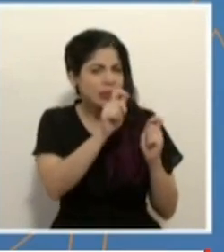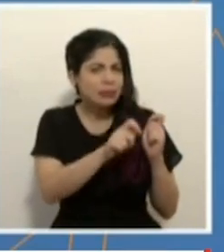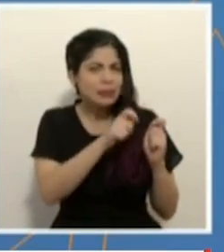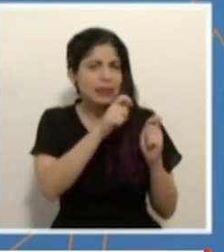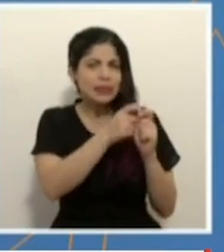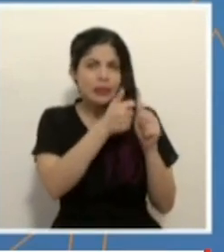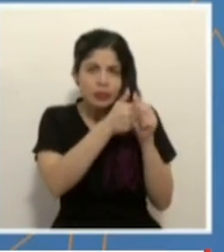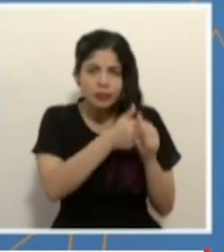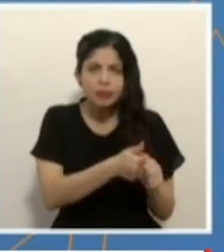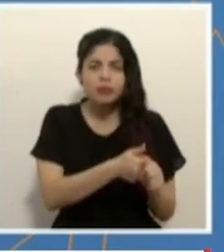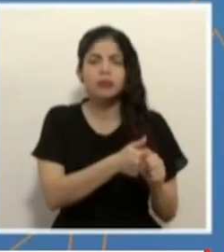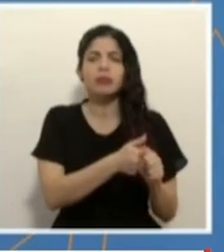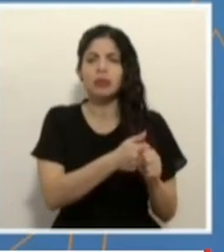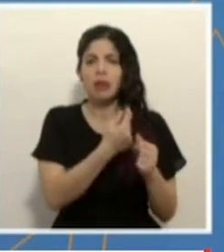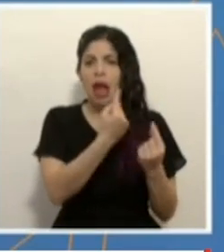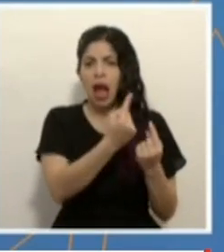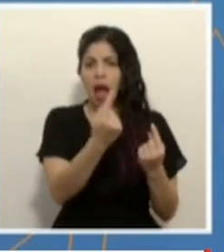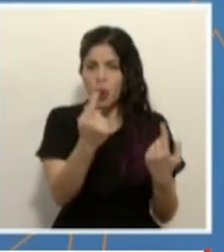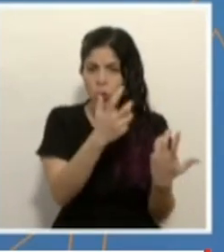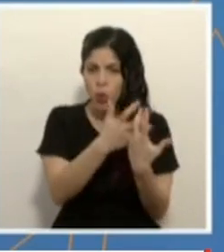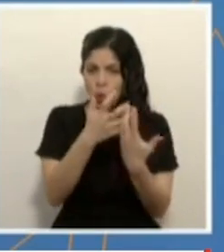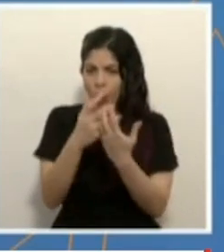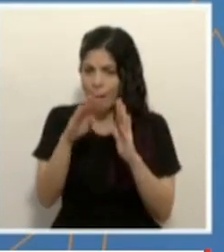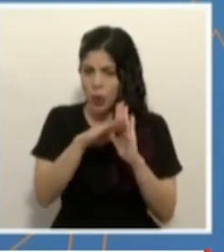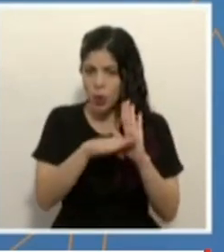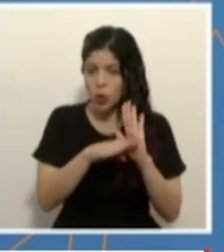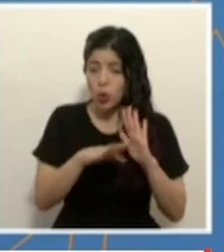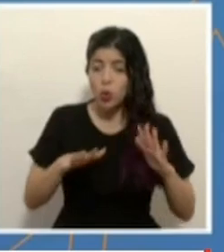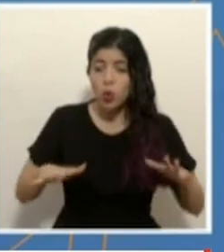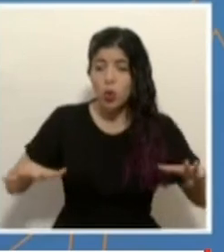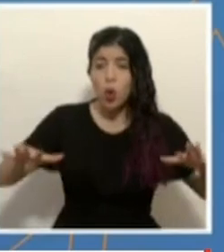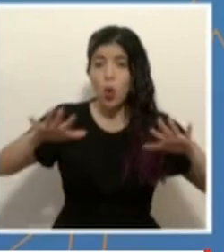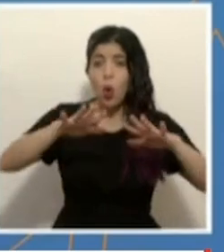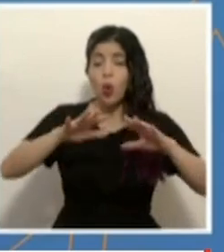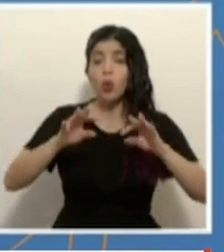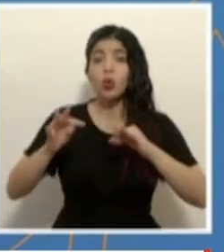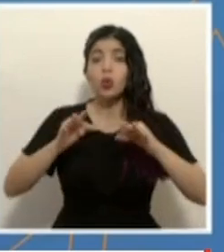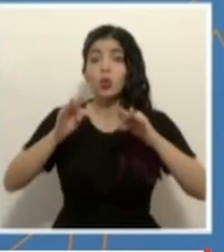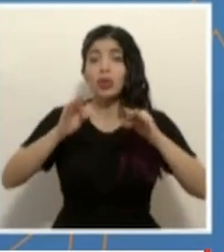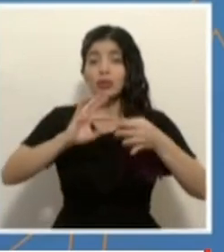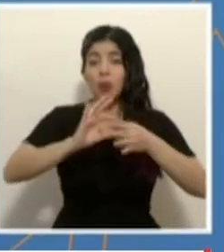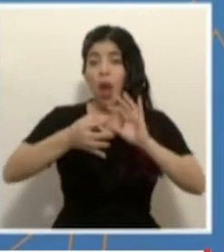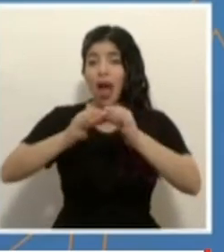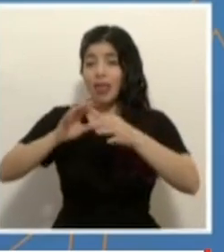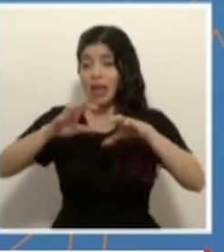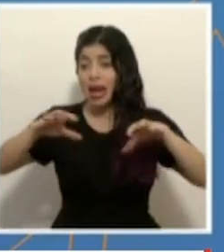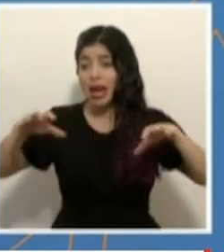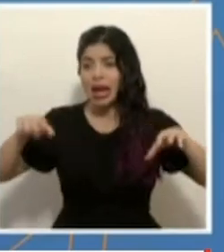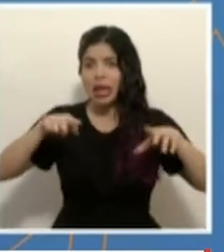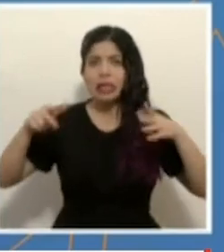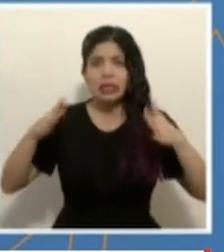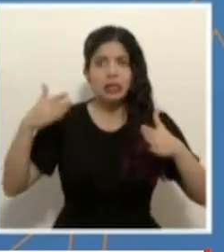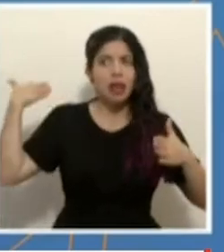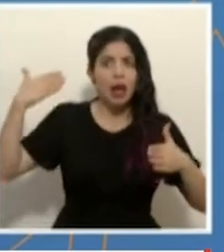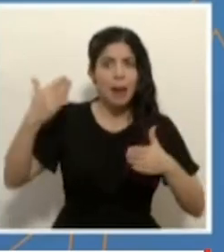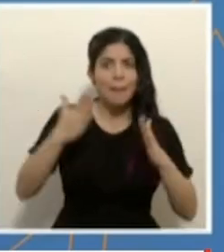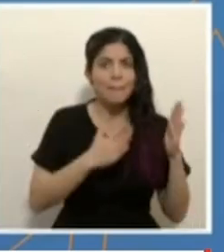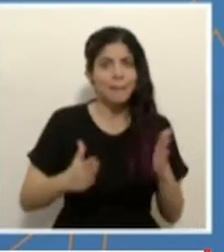cada uno en los cuales toda la cadena completa del sector turismo se ha venido preparando para poder